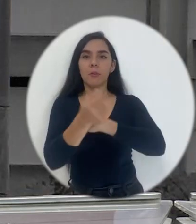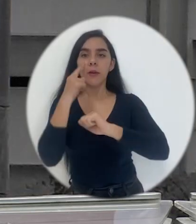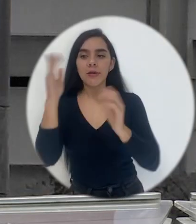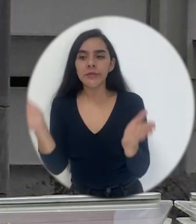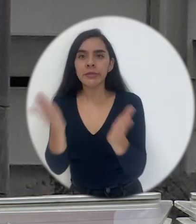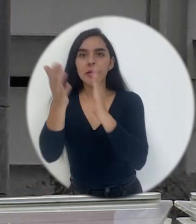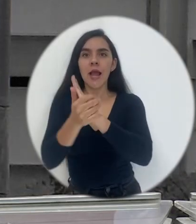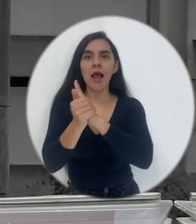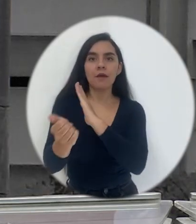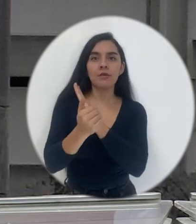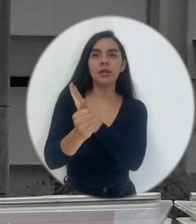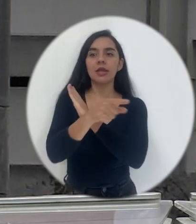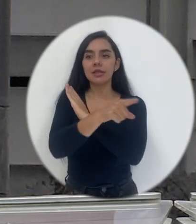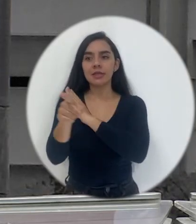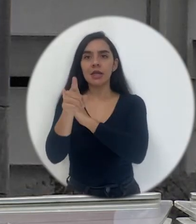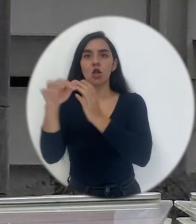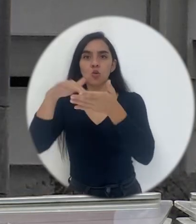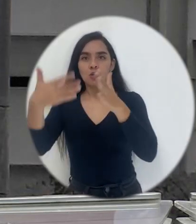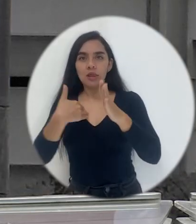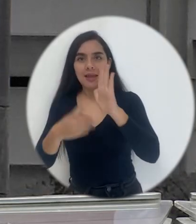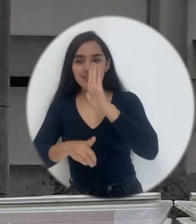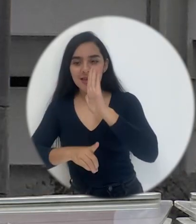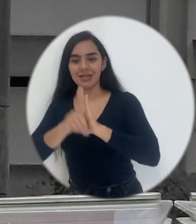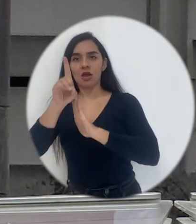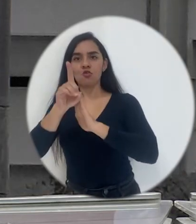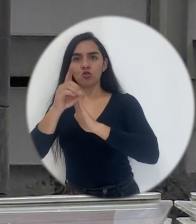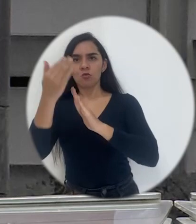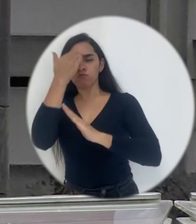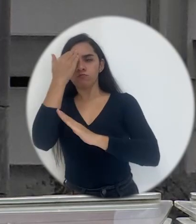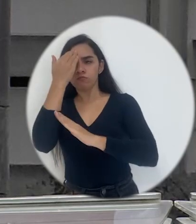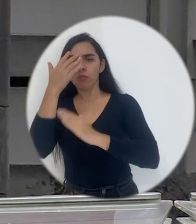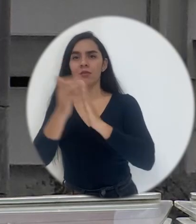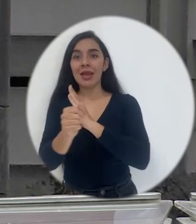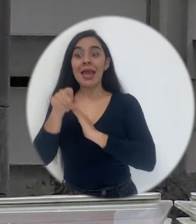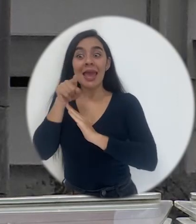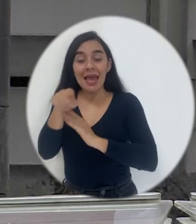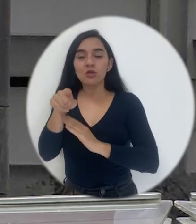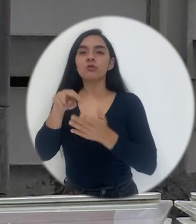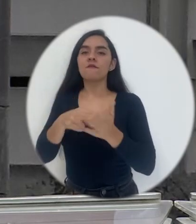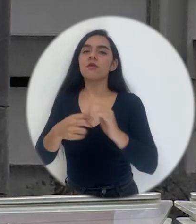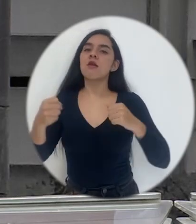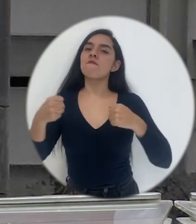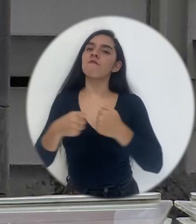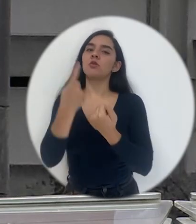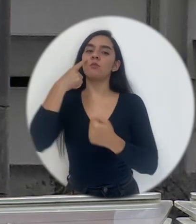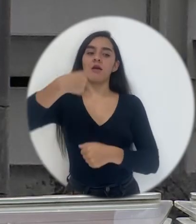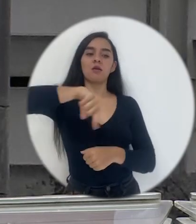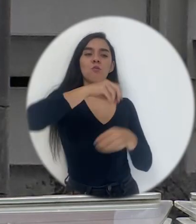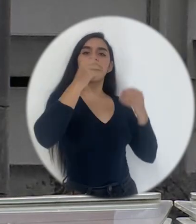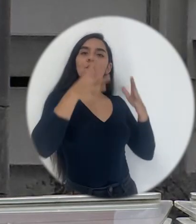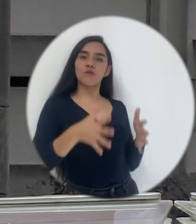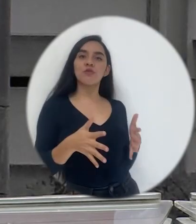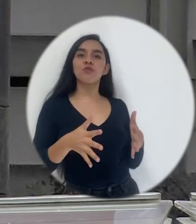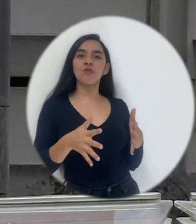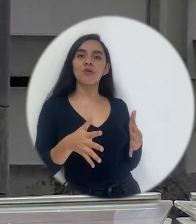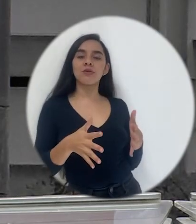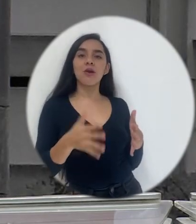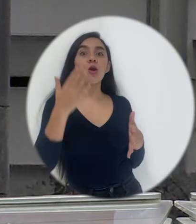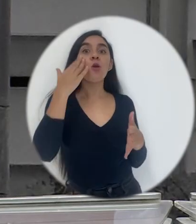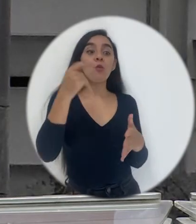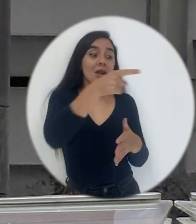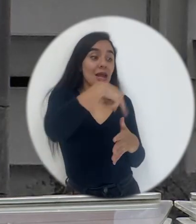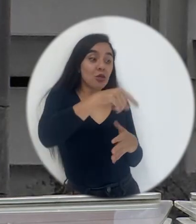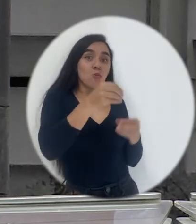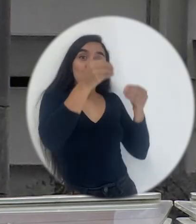fomentar habilidades, desarrollo de habilidades en los estudiantes, eso es un reto para los profesores de matemática. ¿Por qué? Porque muchos de ellos no